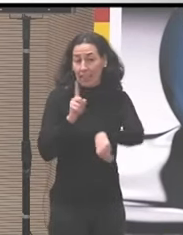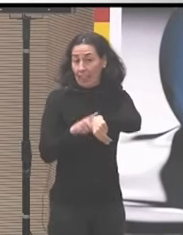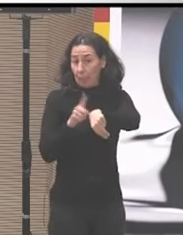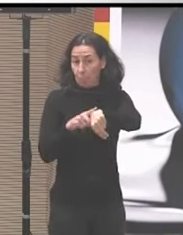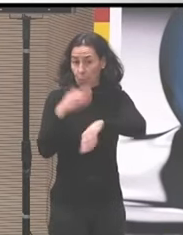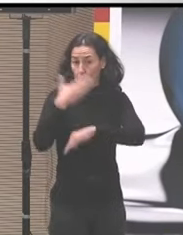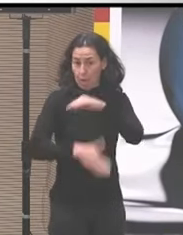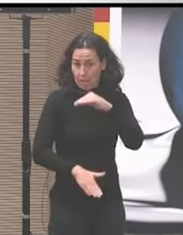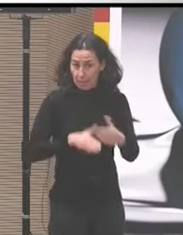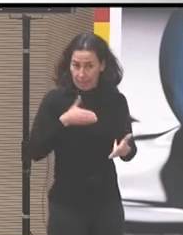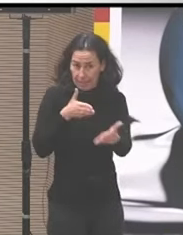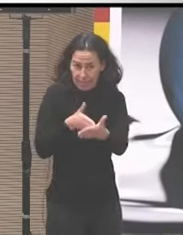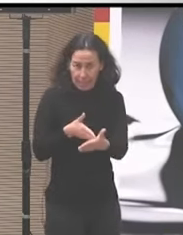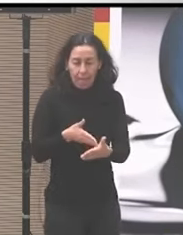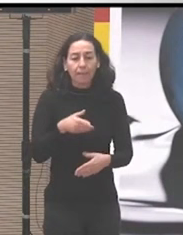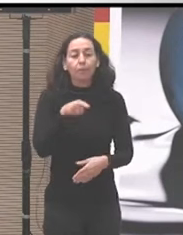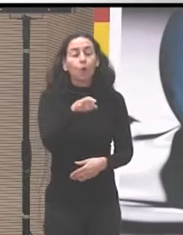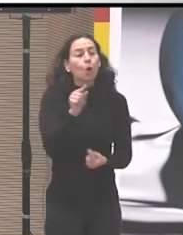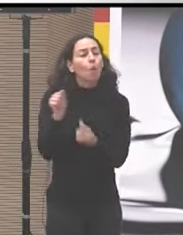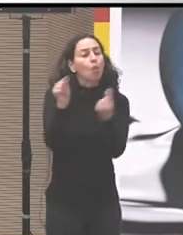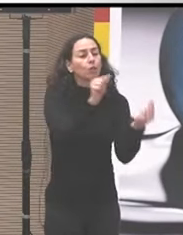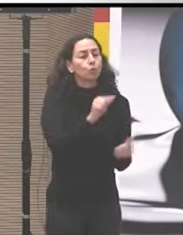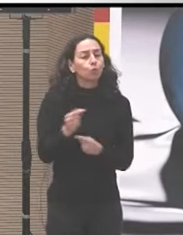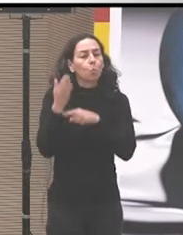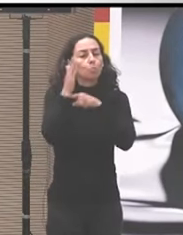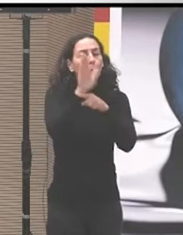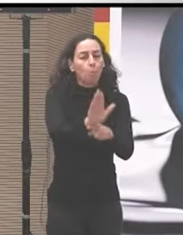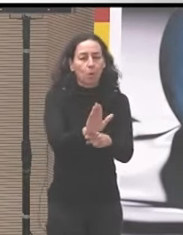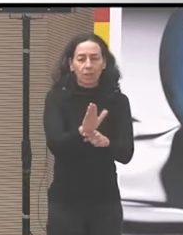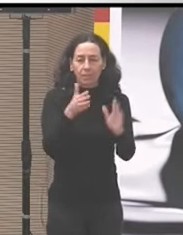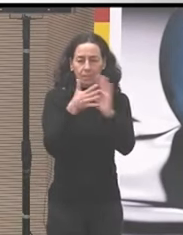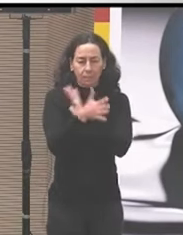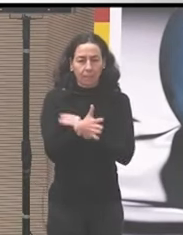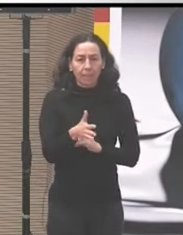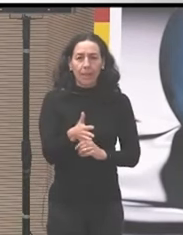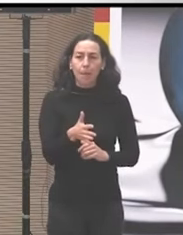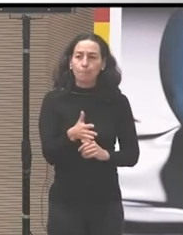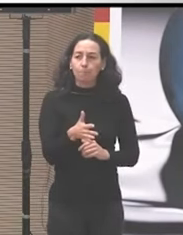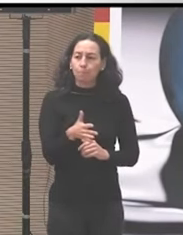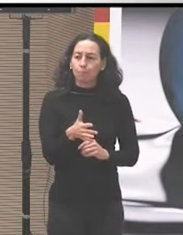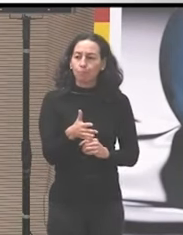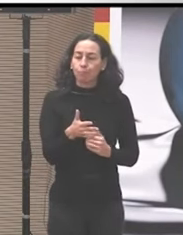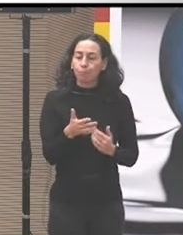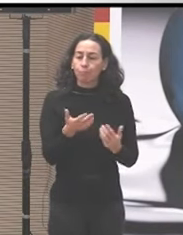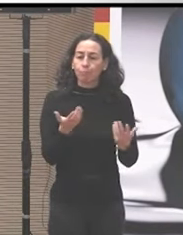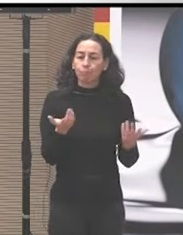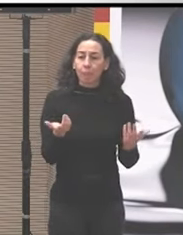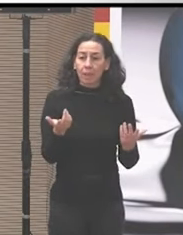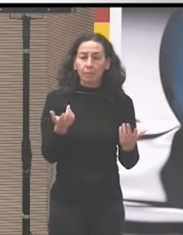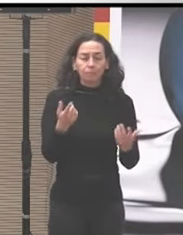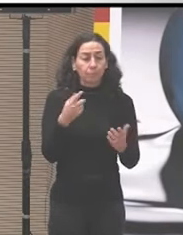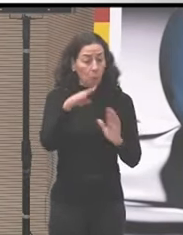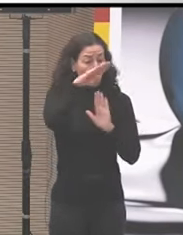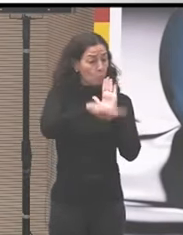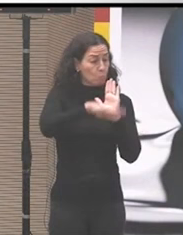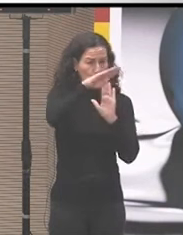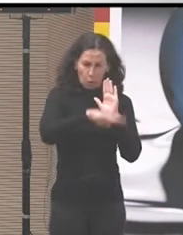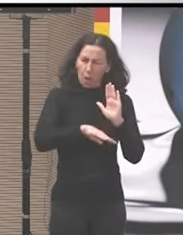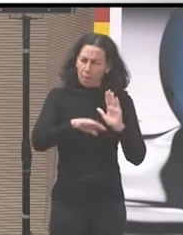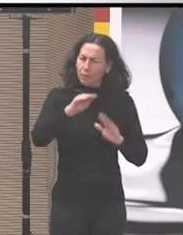tiempo como discusión es una propuesta de mirar la viendo que tenemos muchos programas aquí